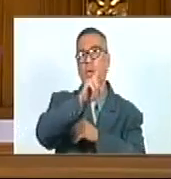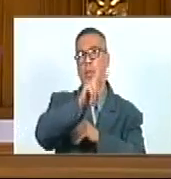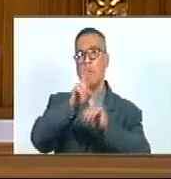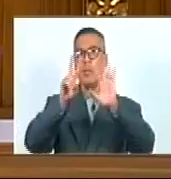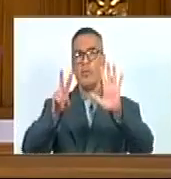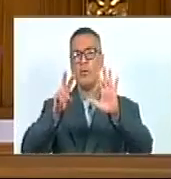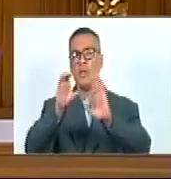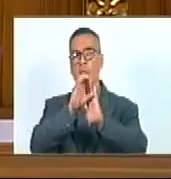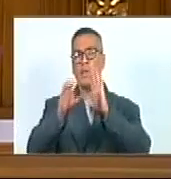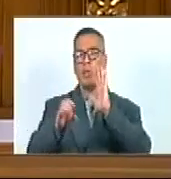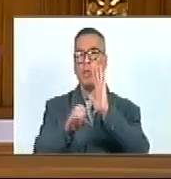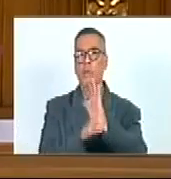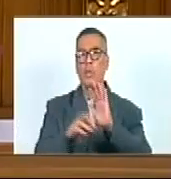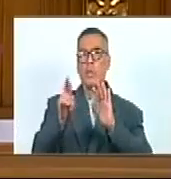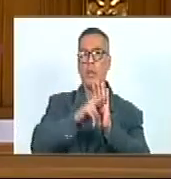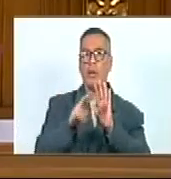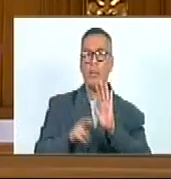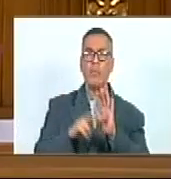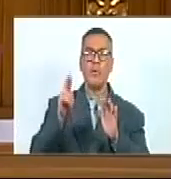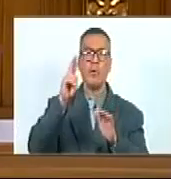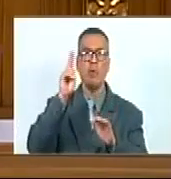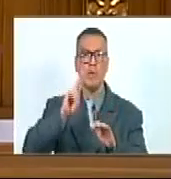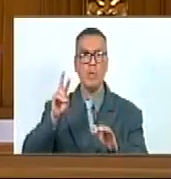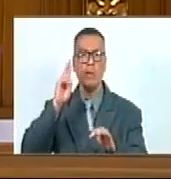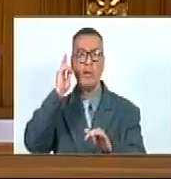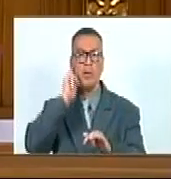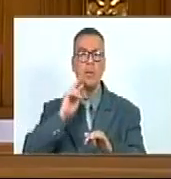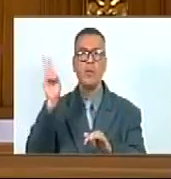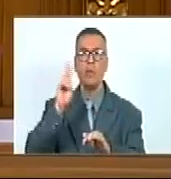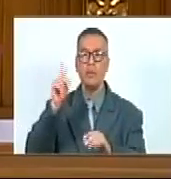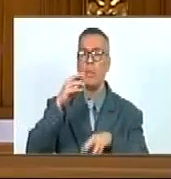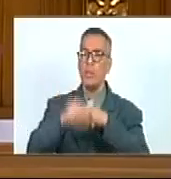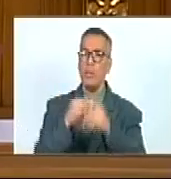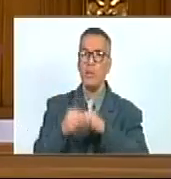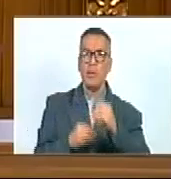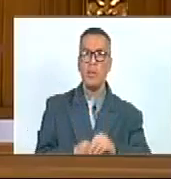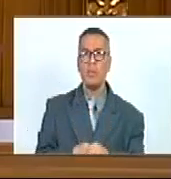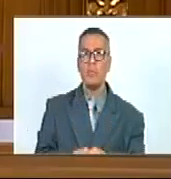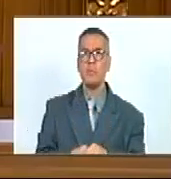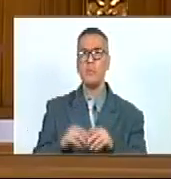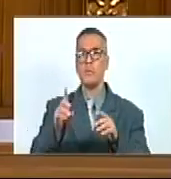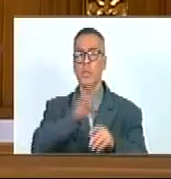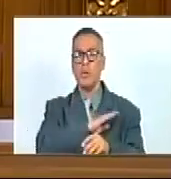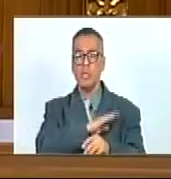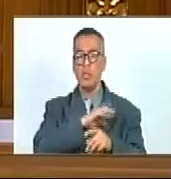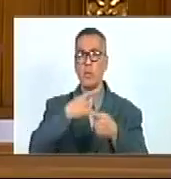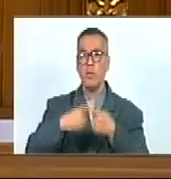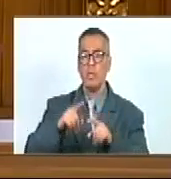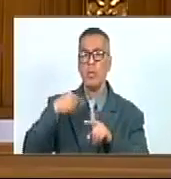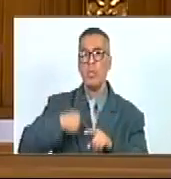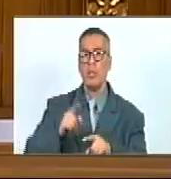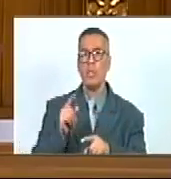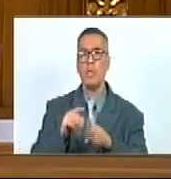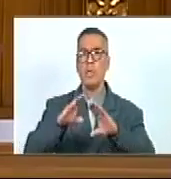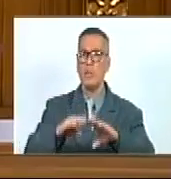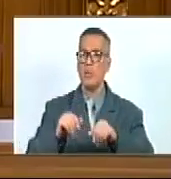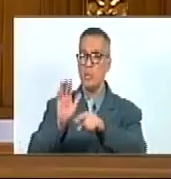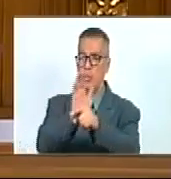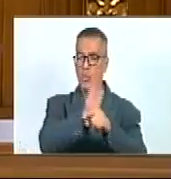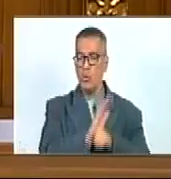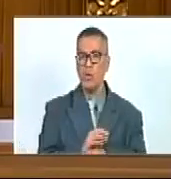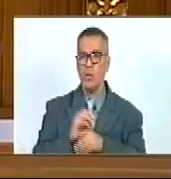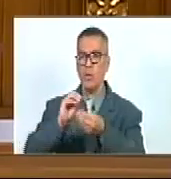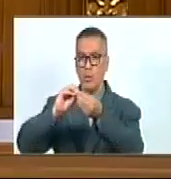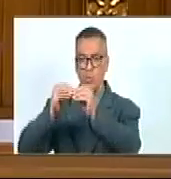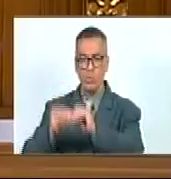De La Constitución De La República Bolivariana De Venezuela Establece Como Derecho Y Deber La Salvaguarda Y